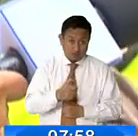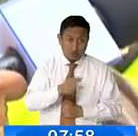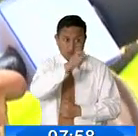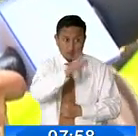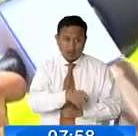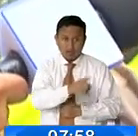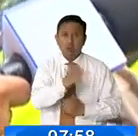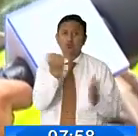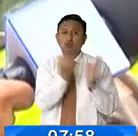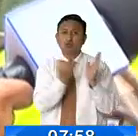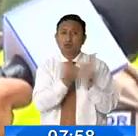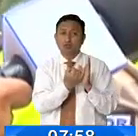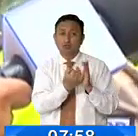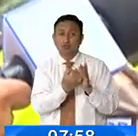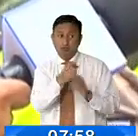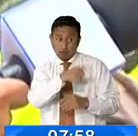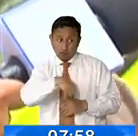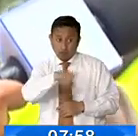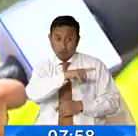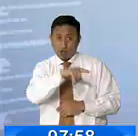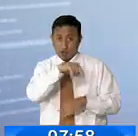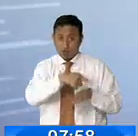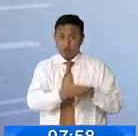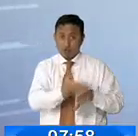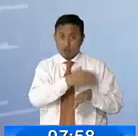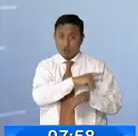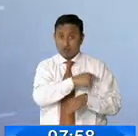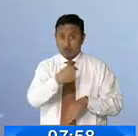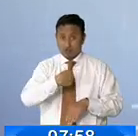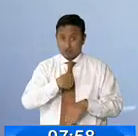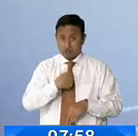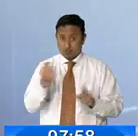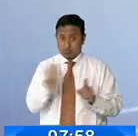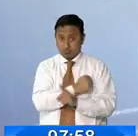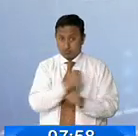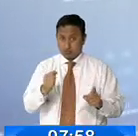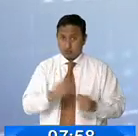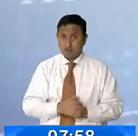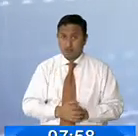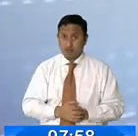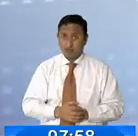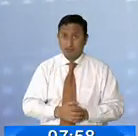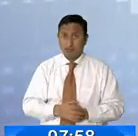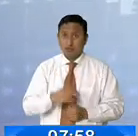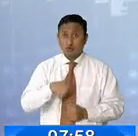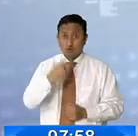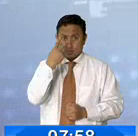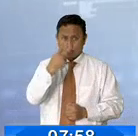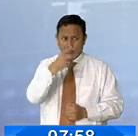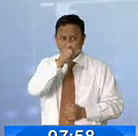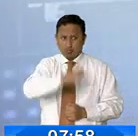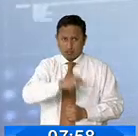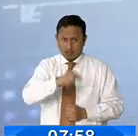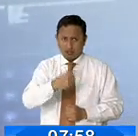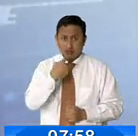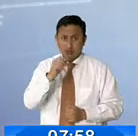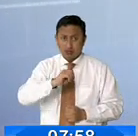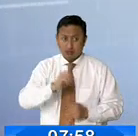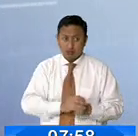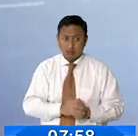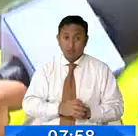publiquen, si es que a lo mejor uno de ellos participó en algún delito, porque yo me percaté que en las redes sociales había ciudadanos que estaban